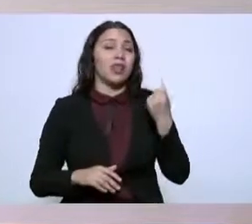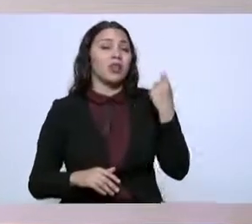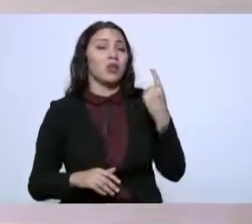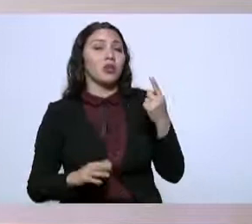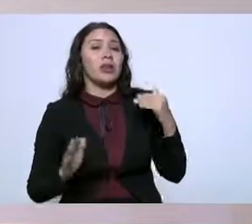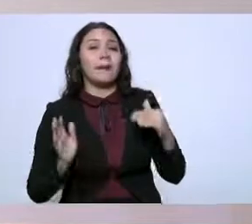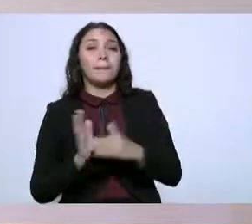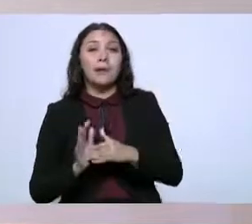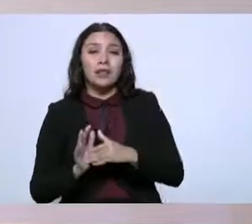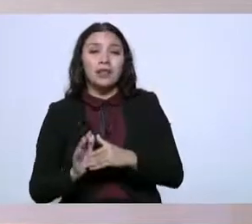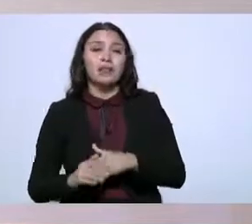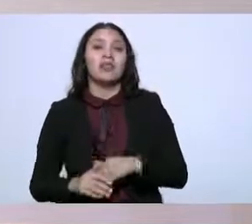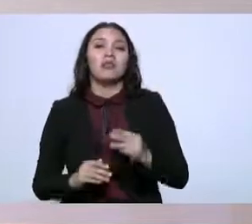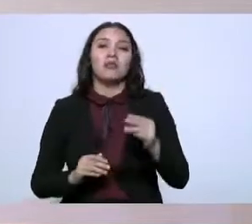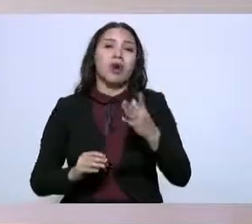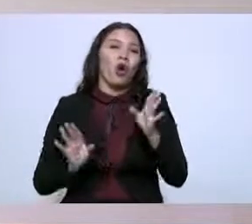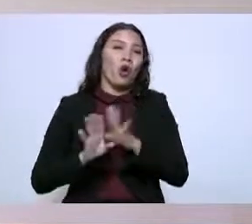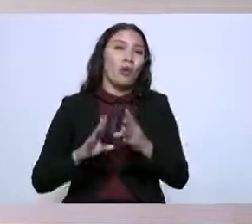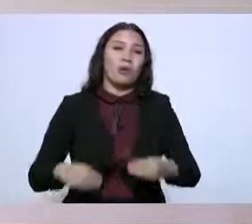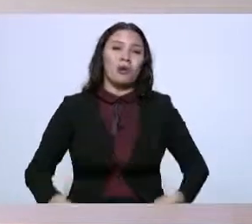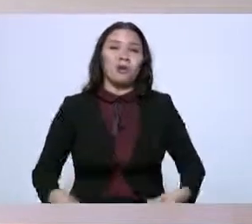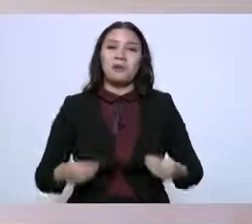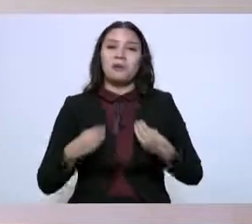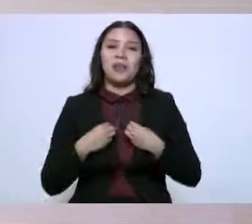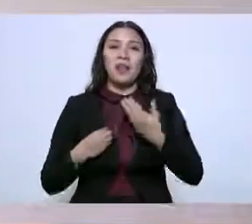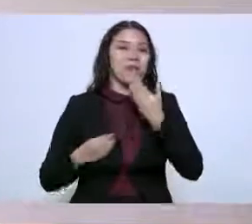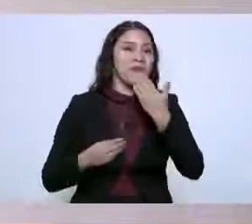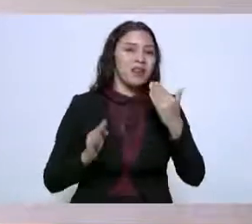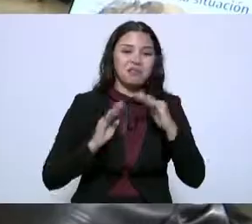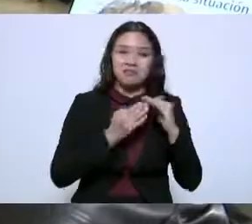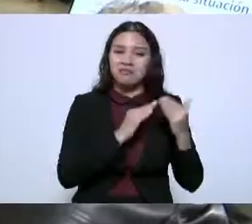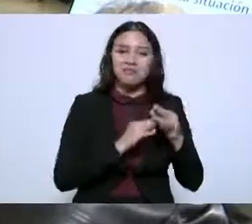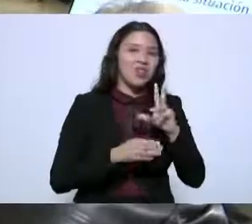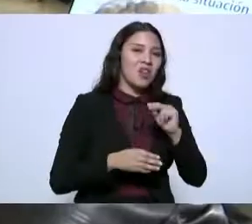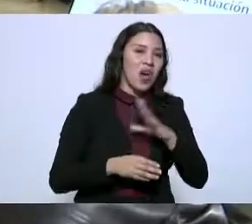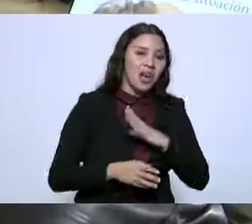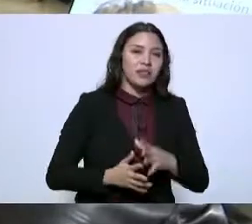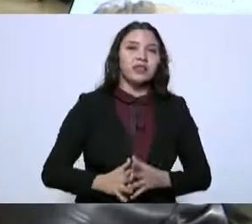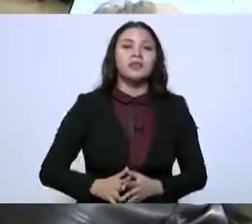con una calidad de espacios adecuados en la vivienda.